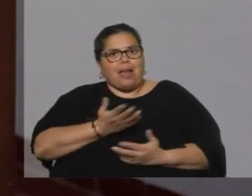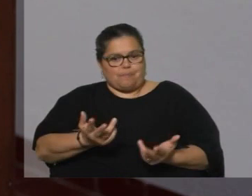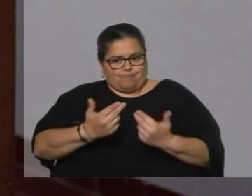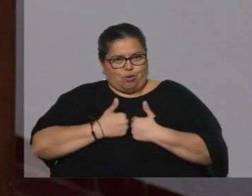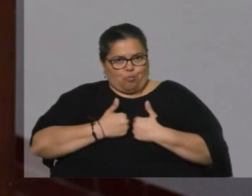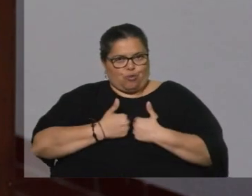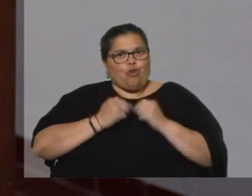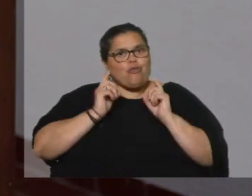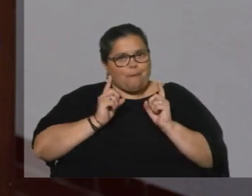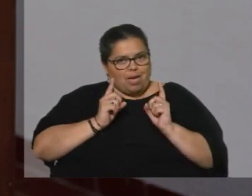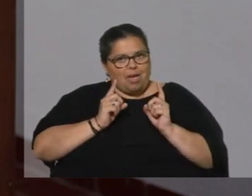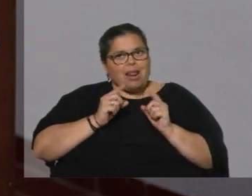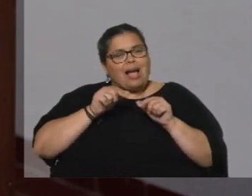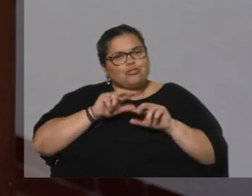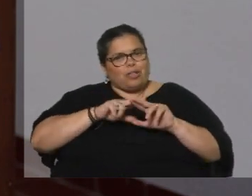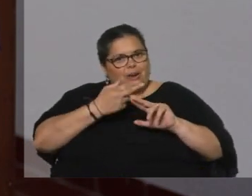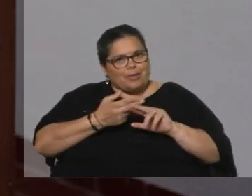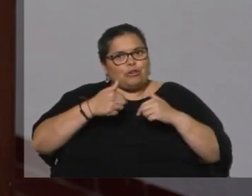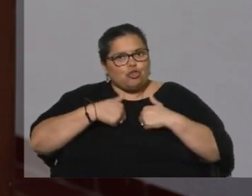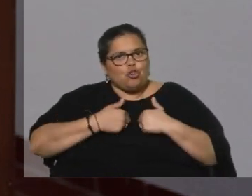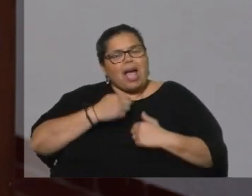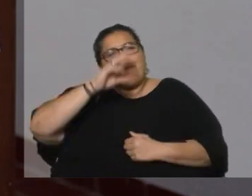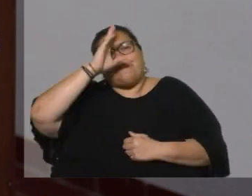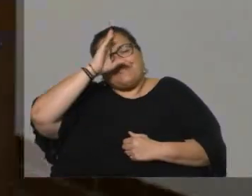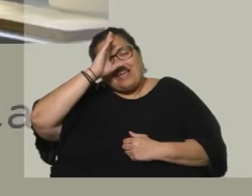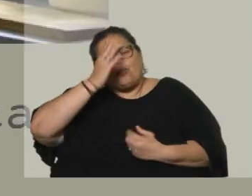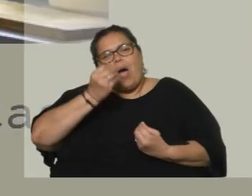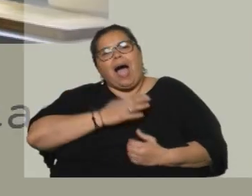Será que por eso también, te repito, que estoy aprendiendo a amar a mis hijos.